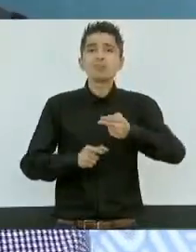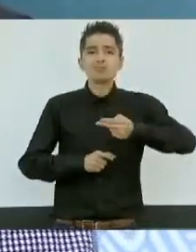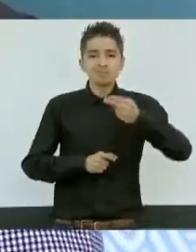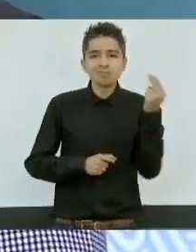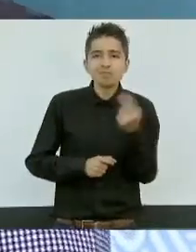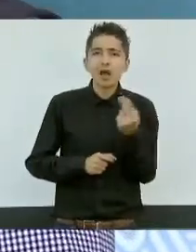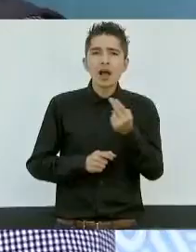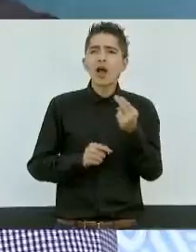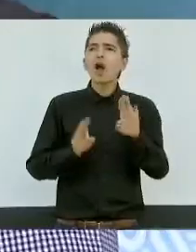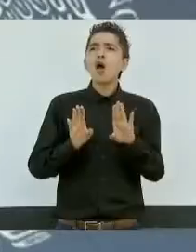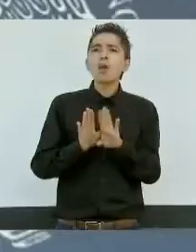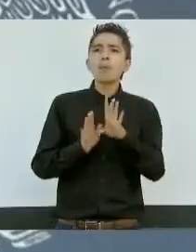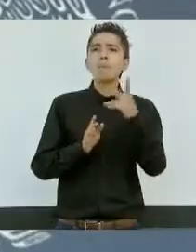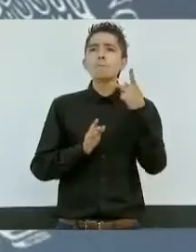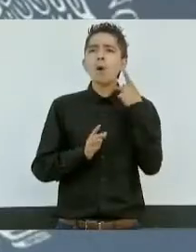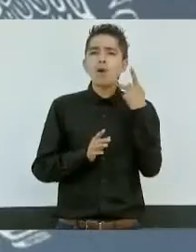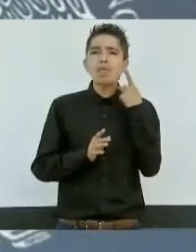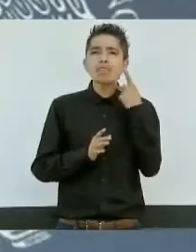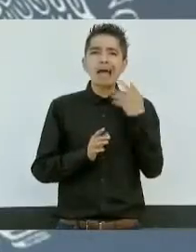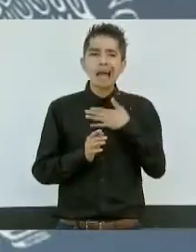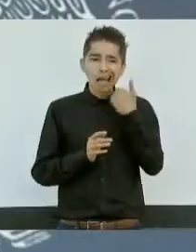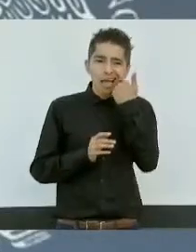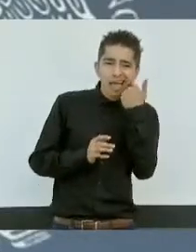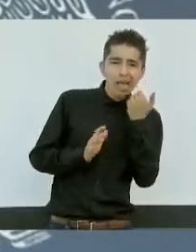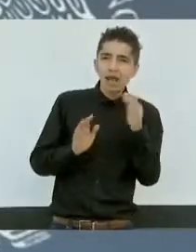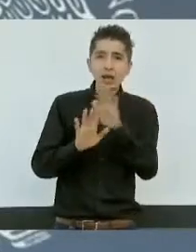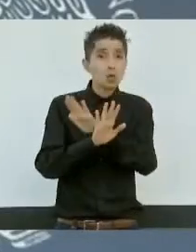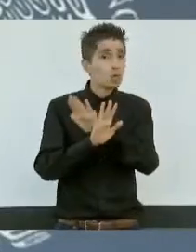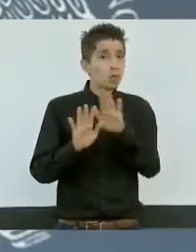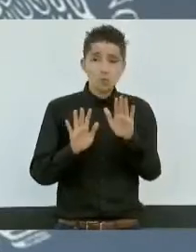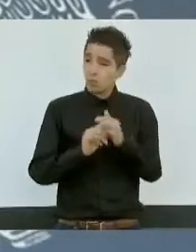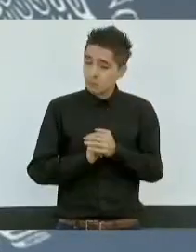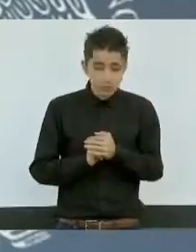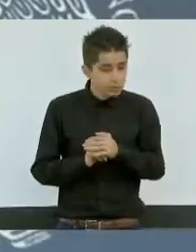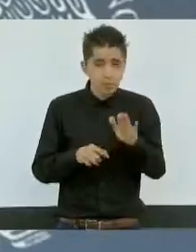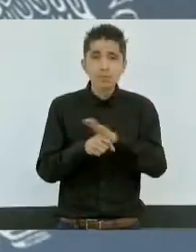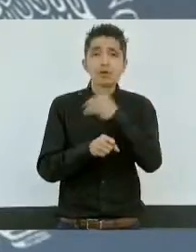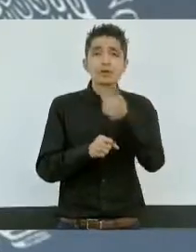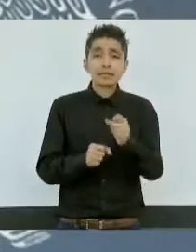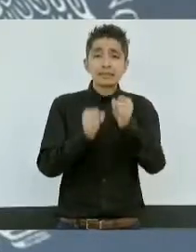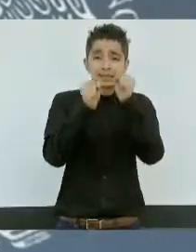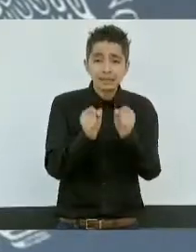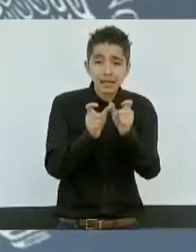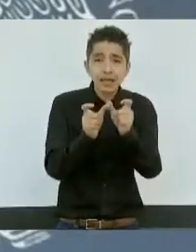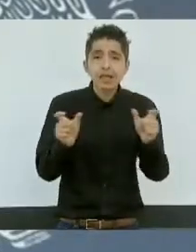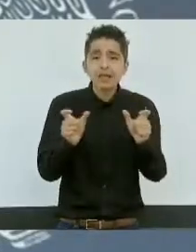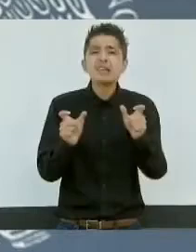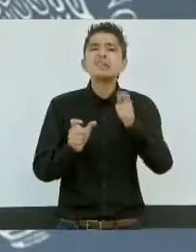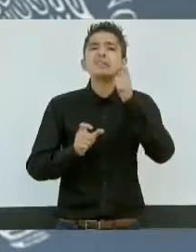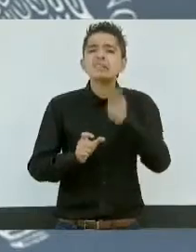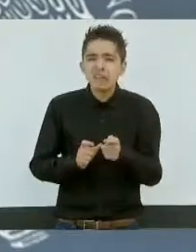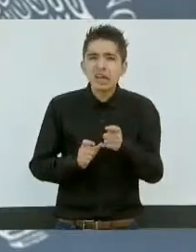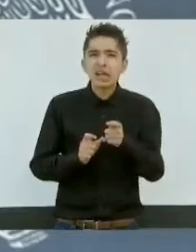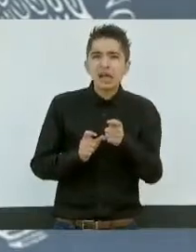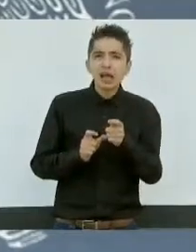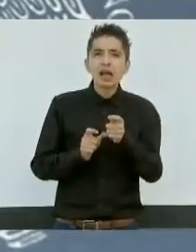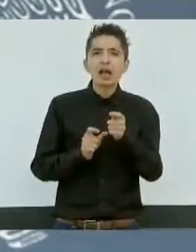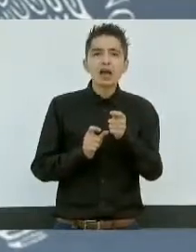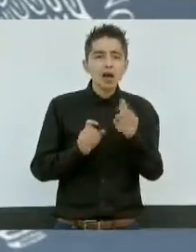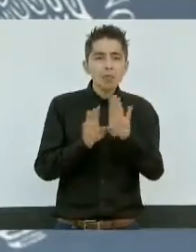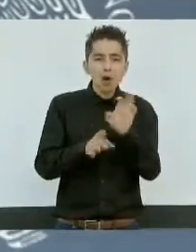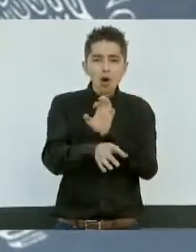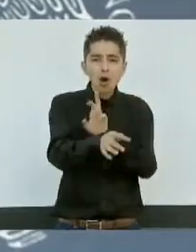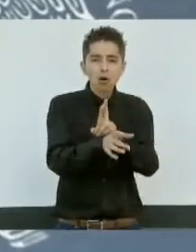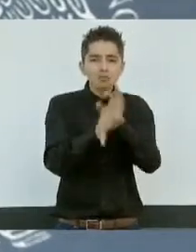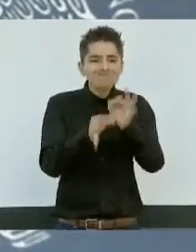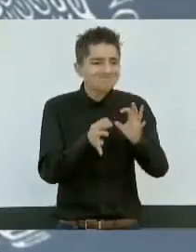haber neutralidad política, porque la seguridad lo que requiere es coordinación,